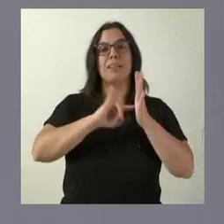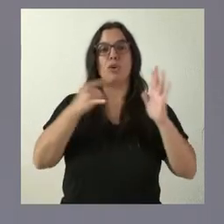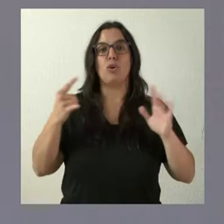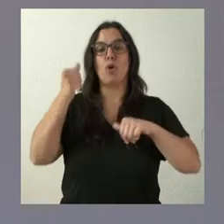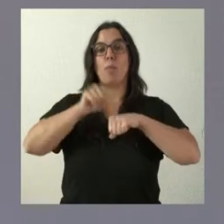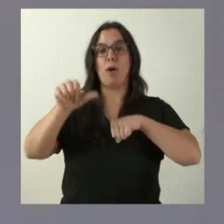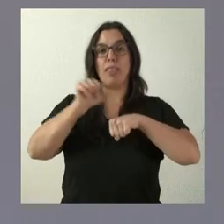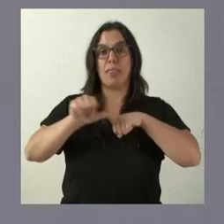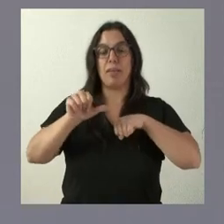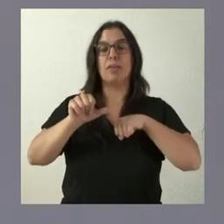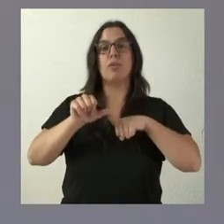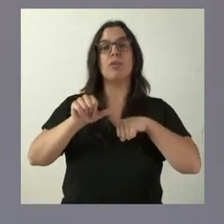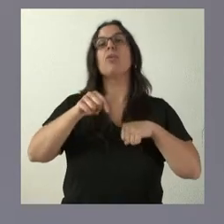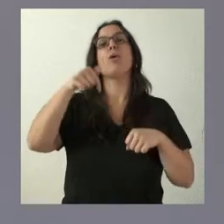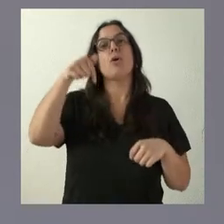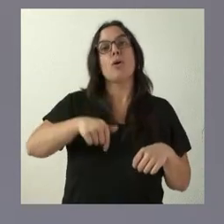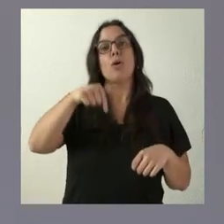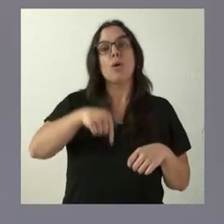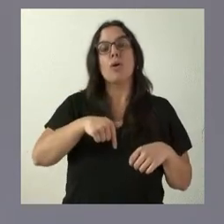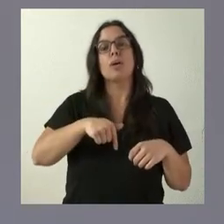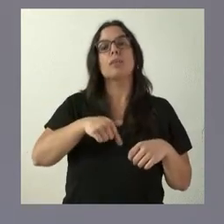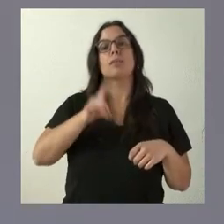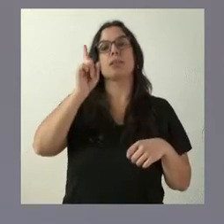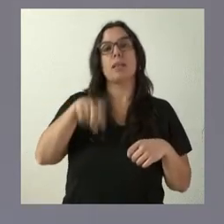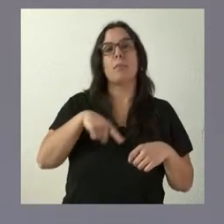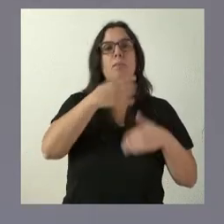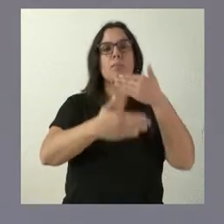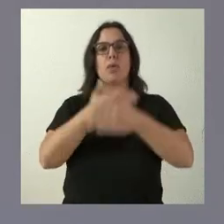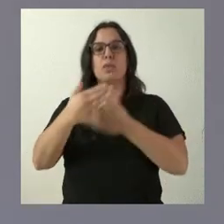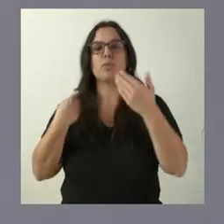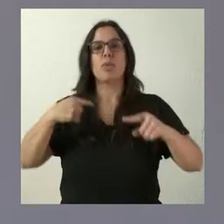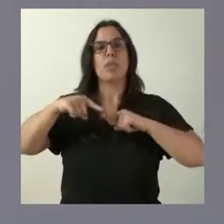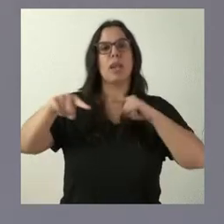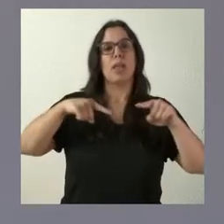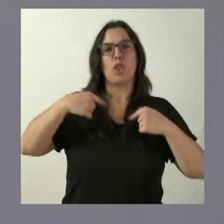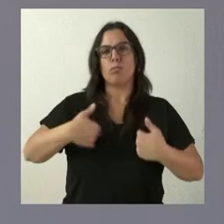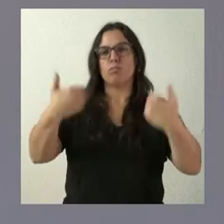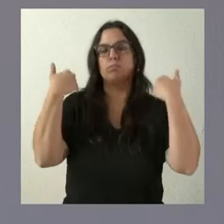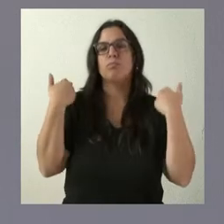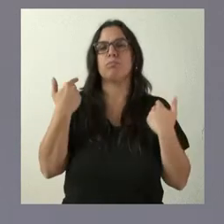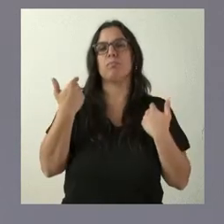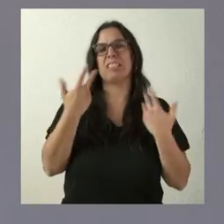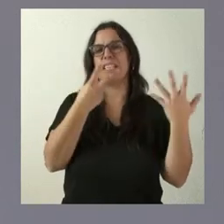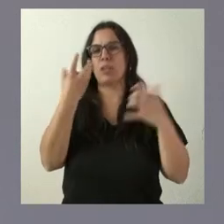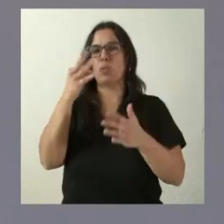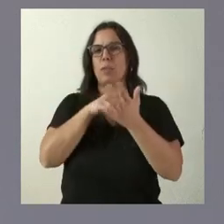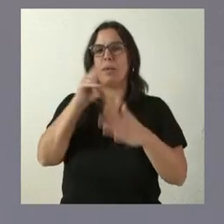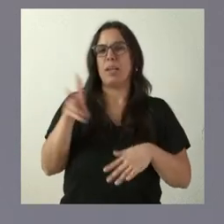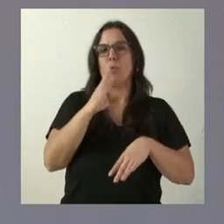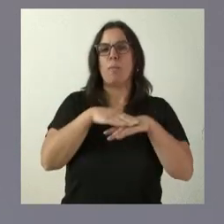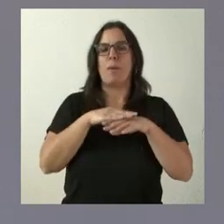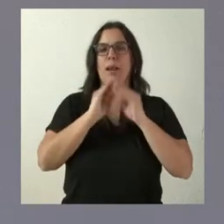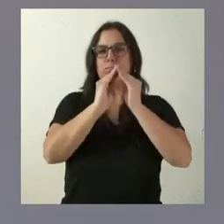Boecillo llevan aparejado hoy todo el proceso de la dirección facultativa, algo más de 750.000 euros para esta